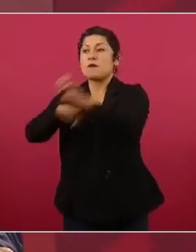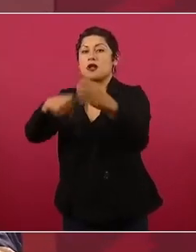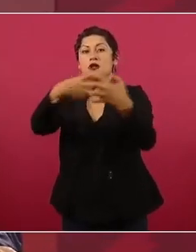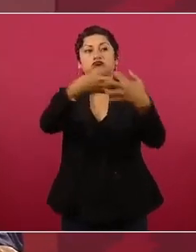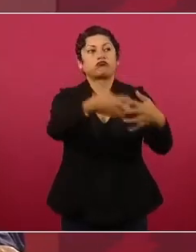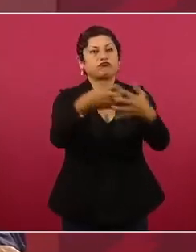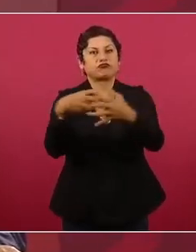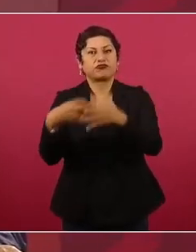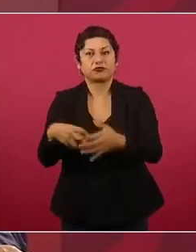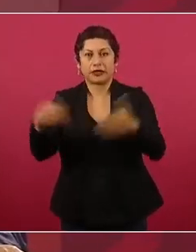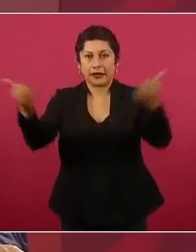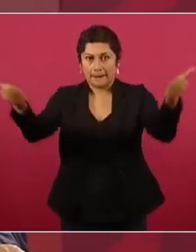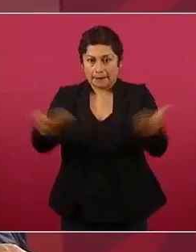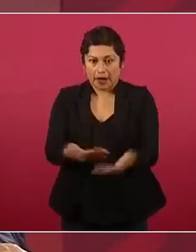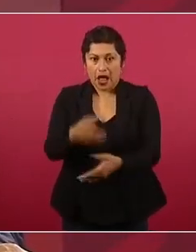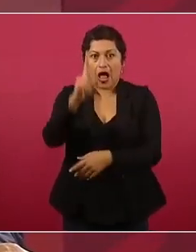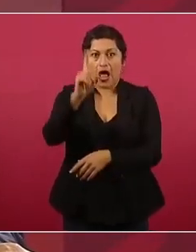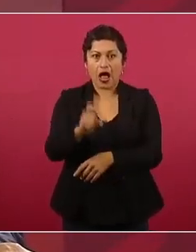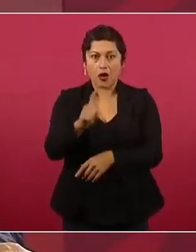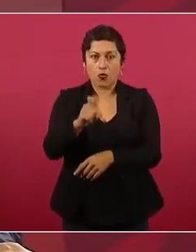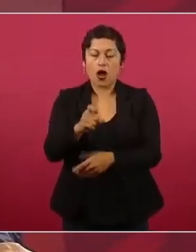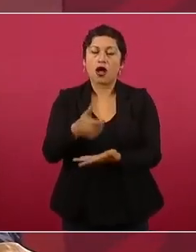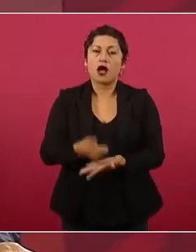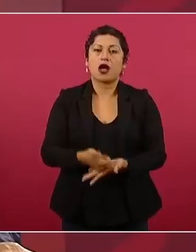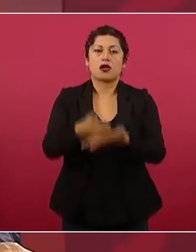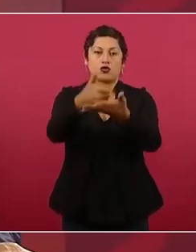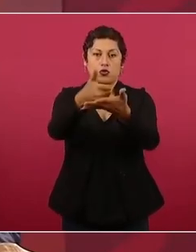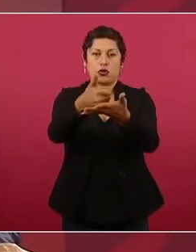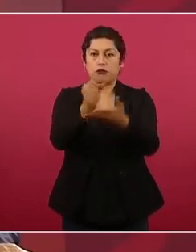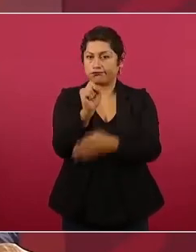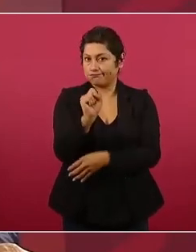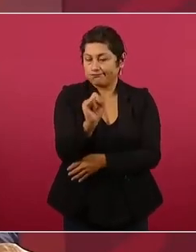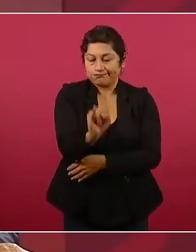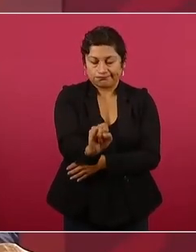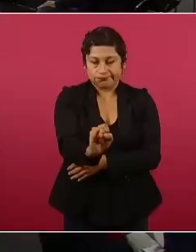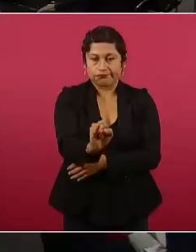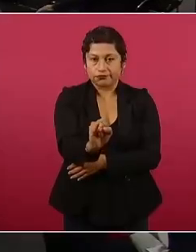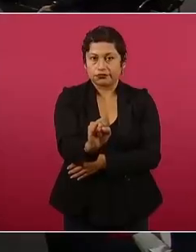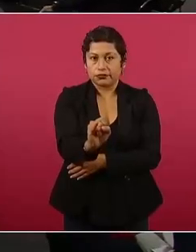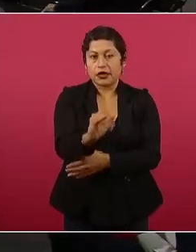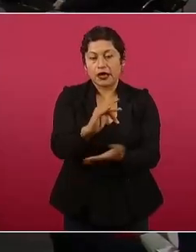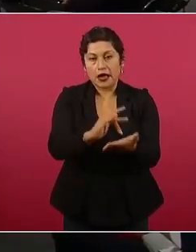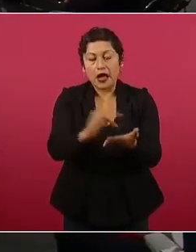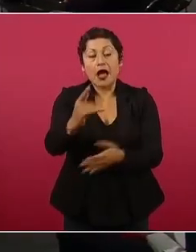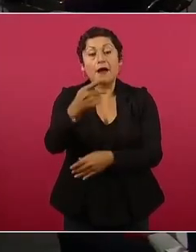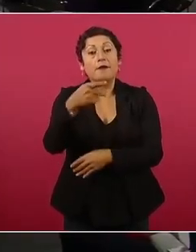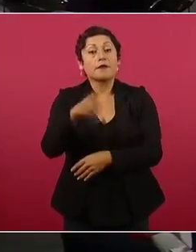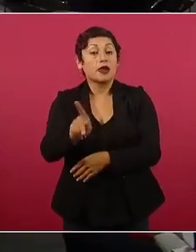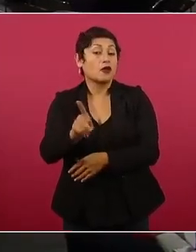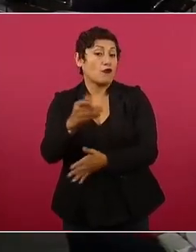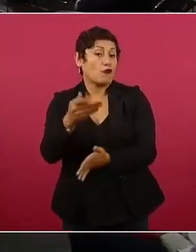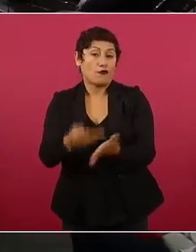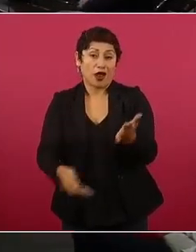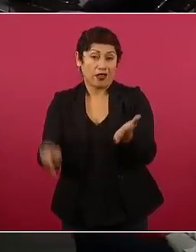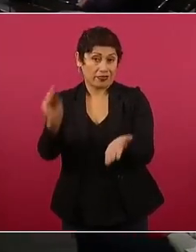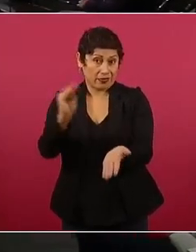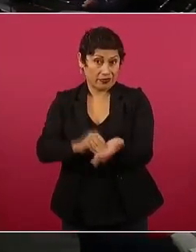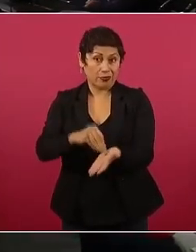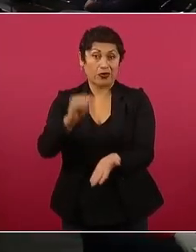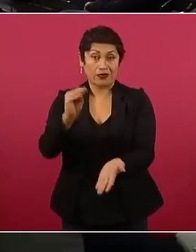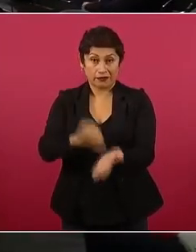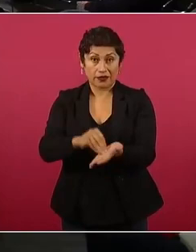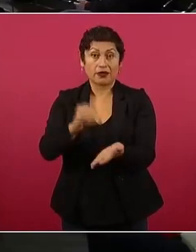maneras hay un déficit, mientras